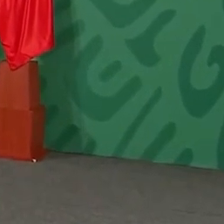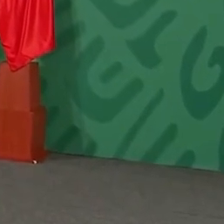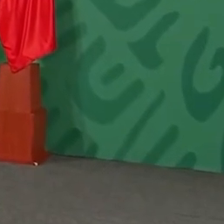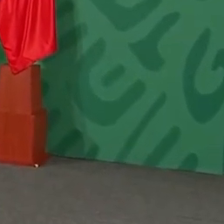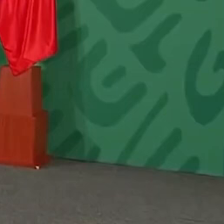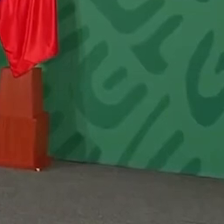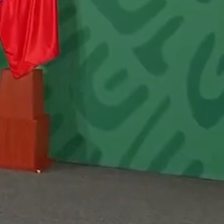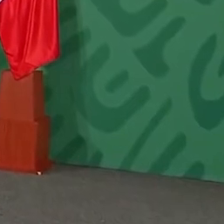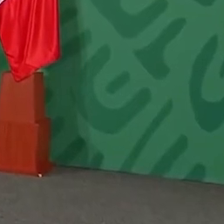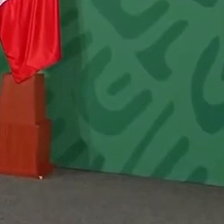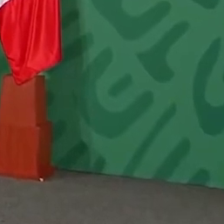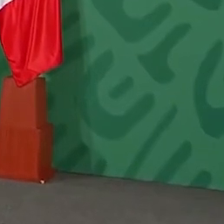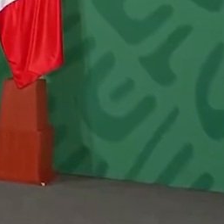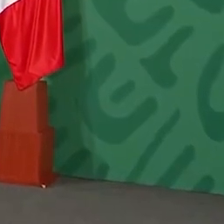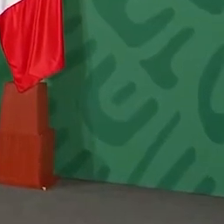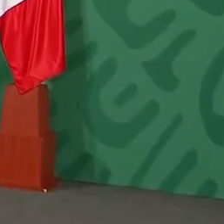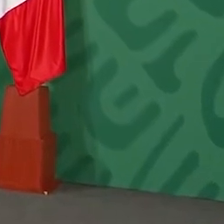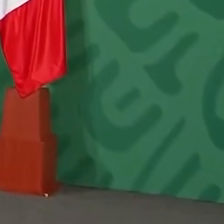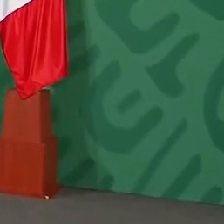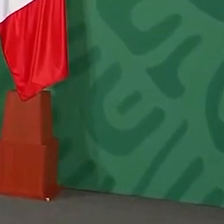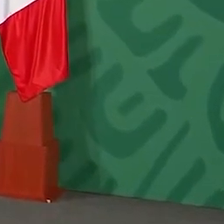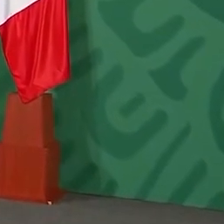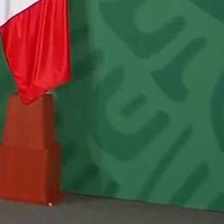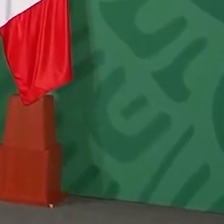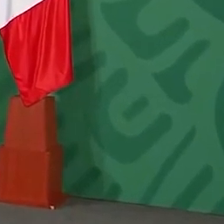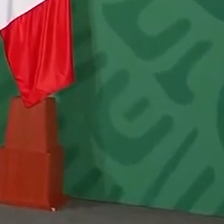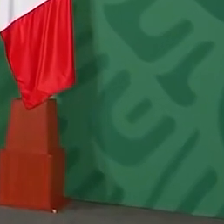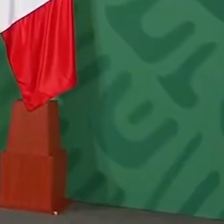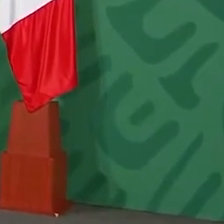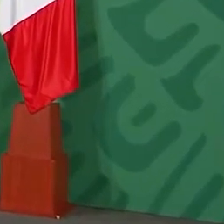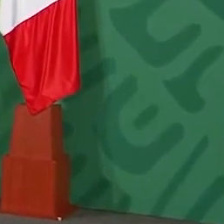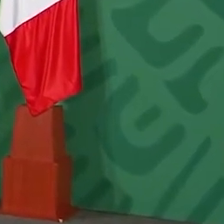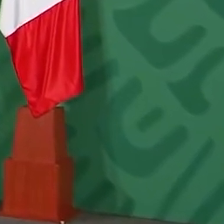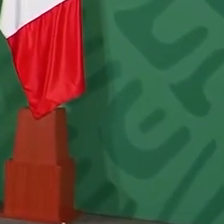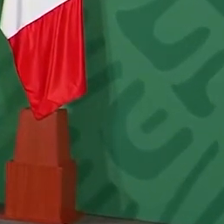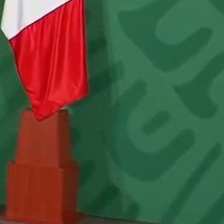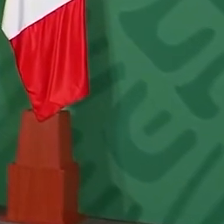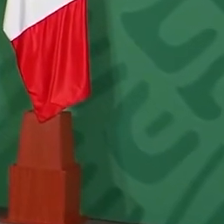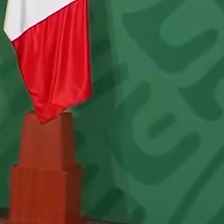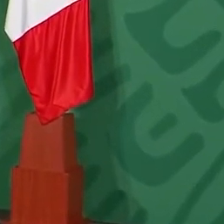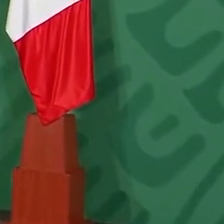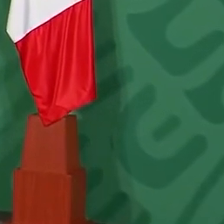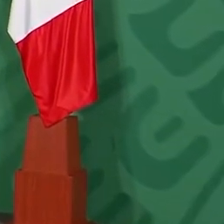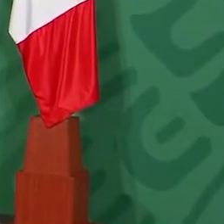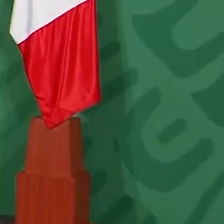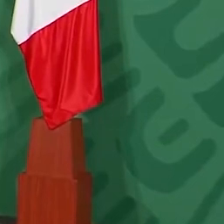creo que hasta intervino Cril,